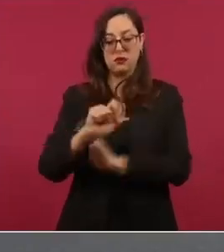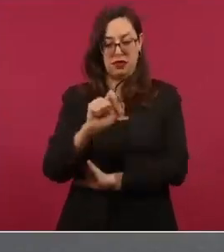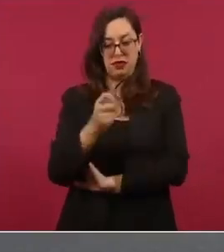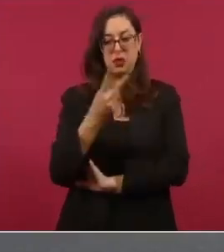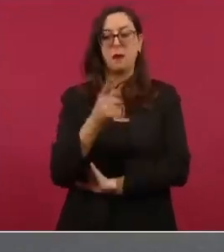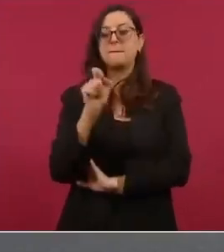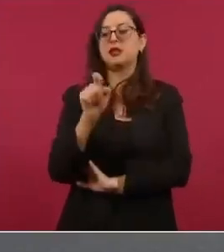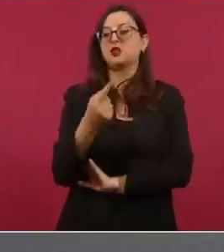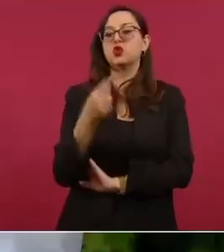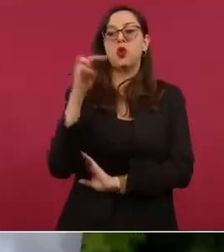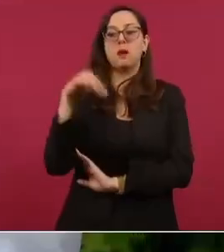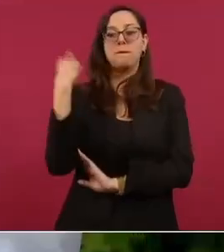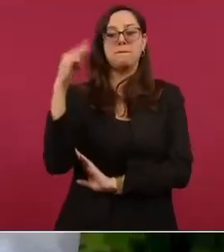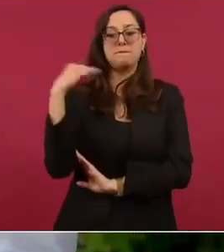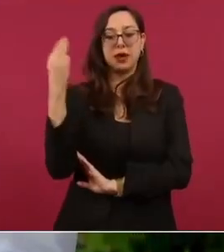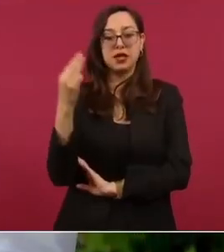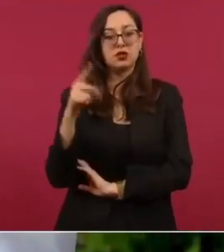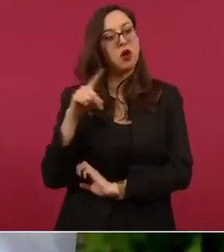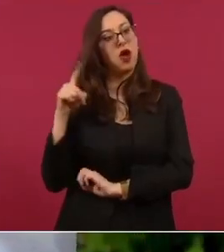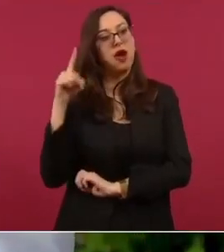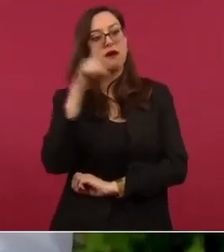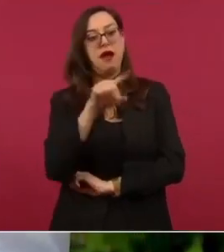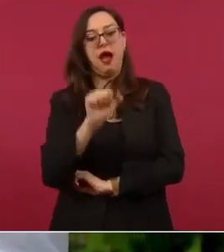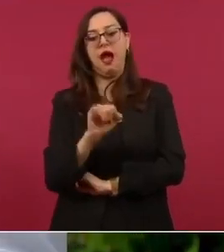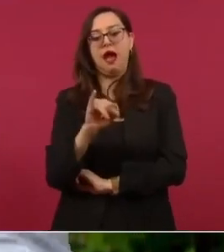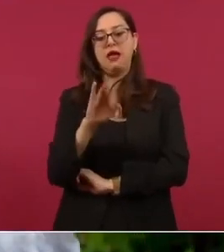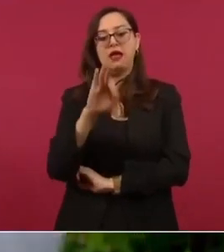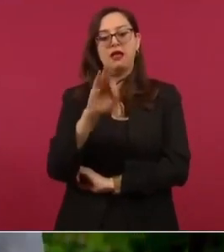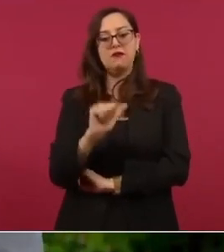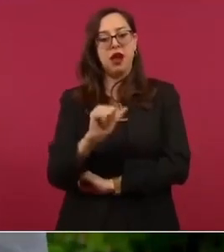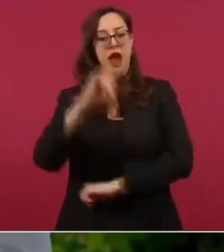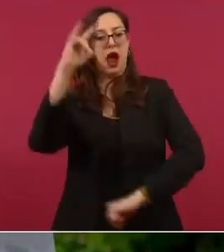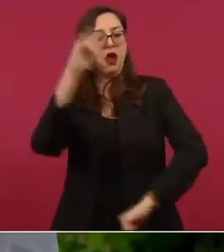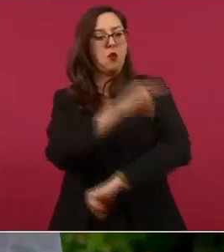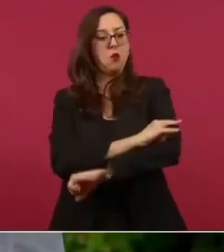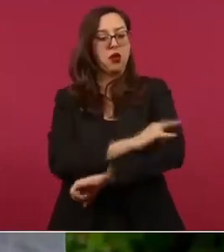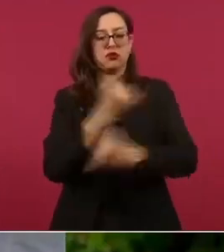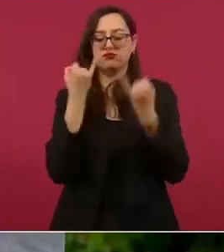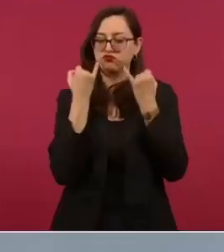terminó e inauguró el aeropuerto internacional Felipe Ángeles